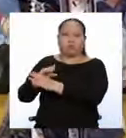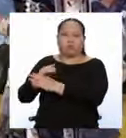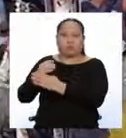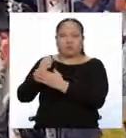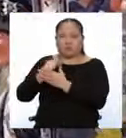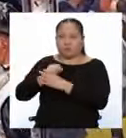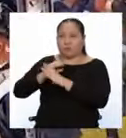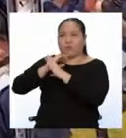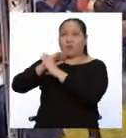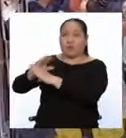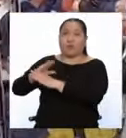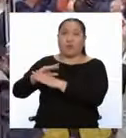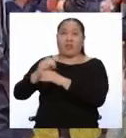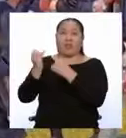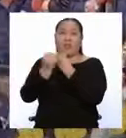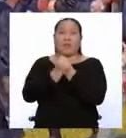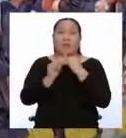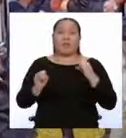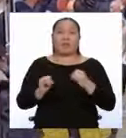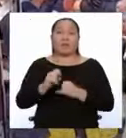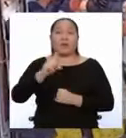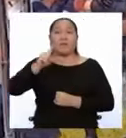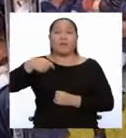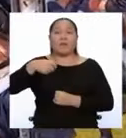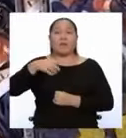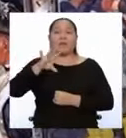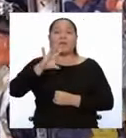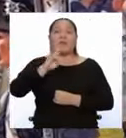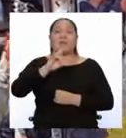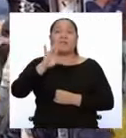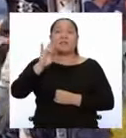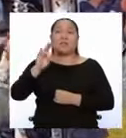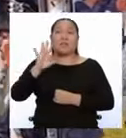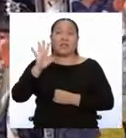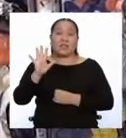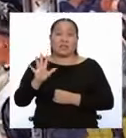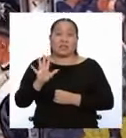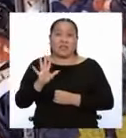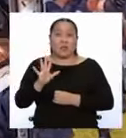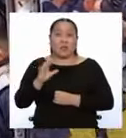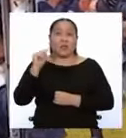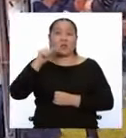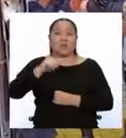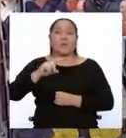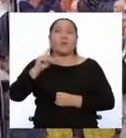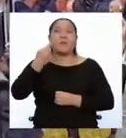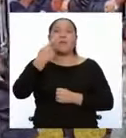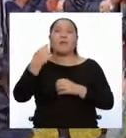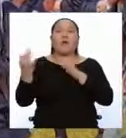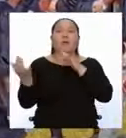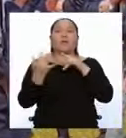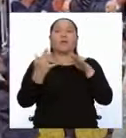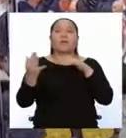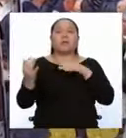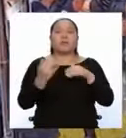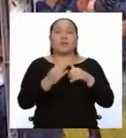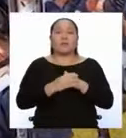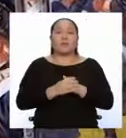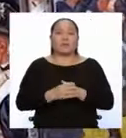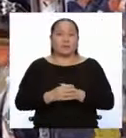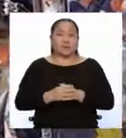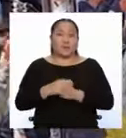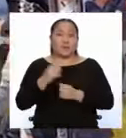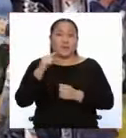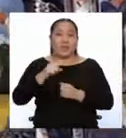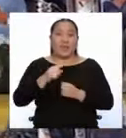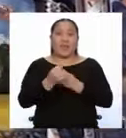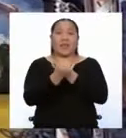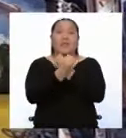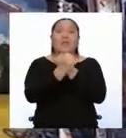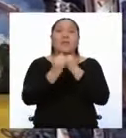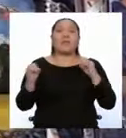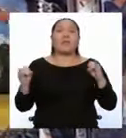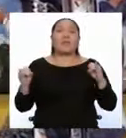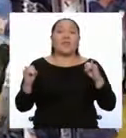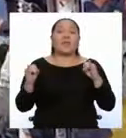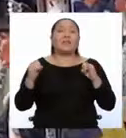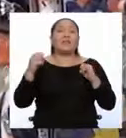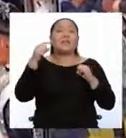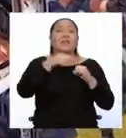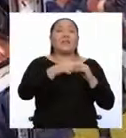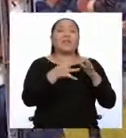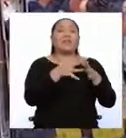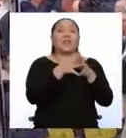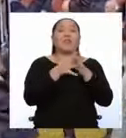En 1775 estalla la primera batalla de la Guerra de la Independencia de los Estados Unidos en Léxito.